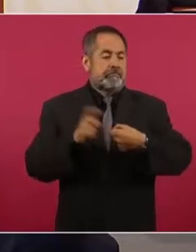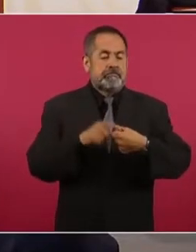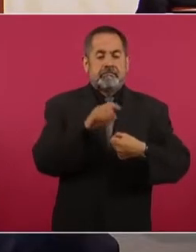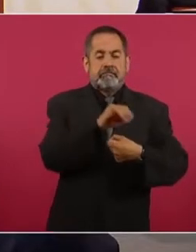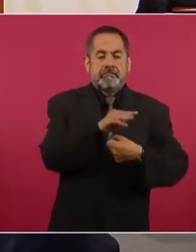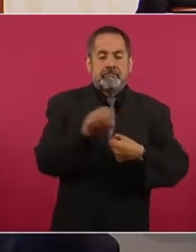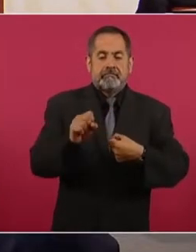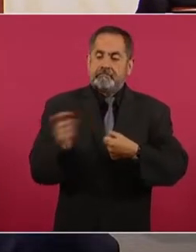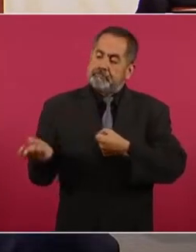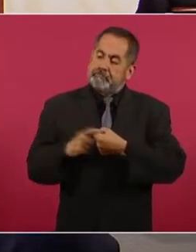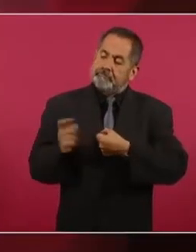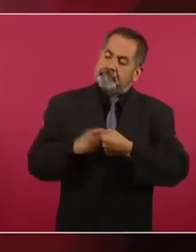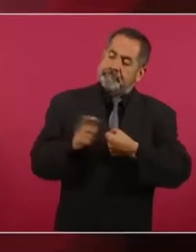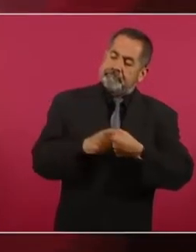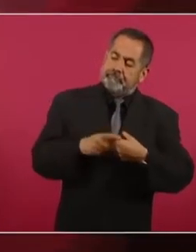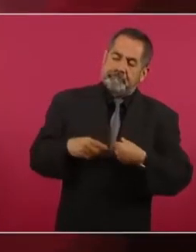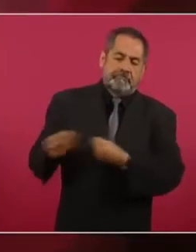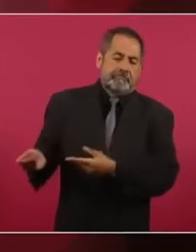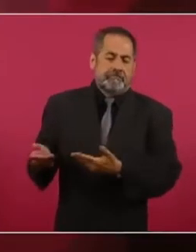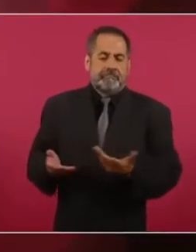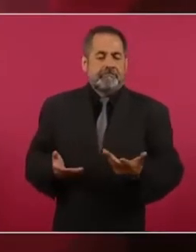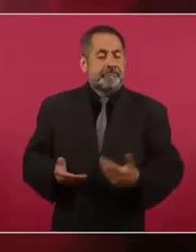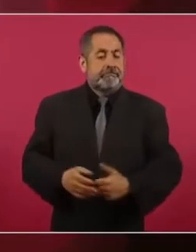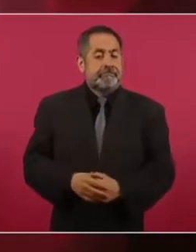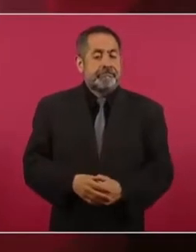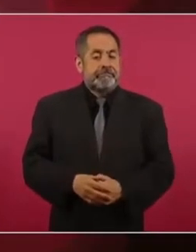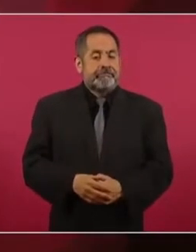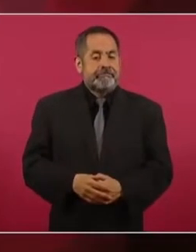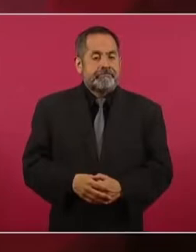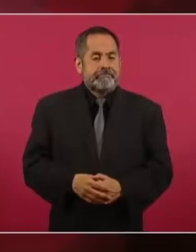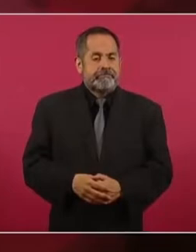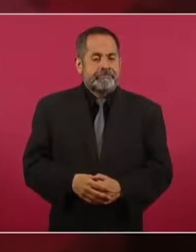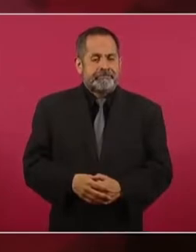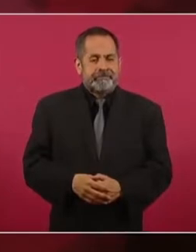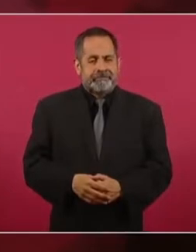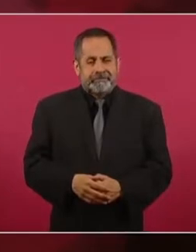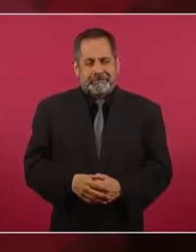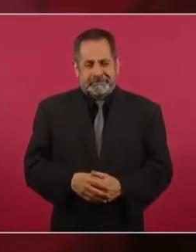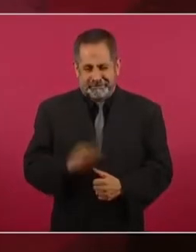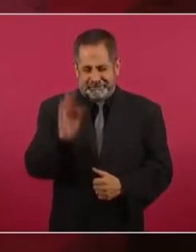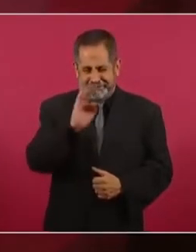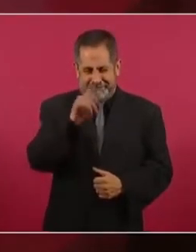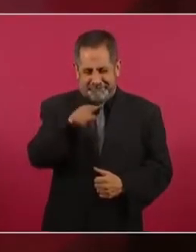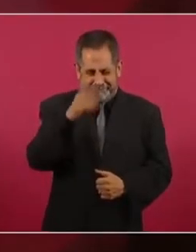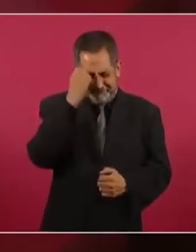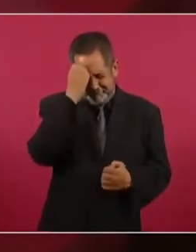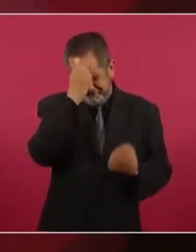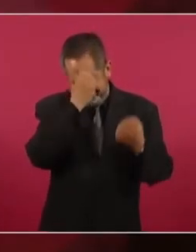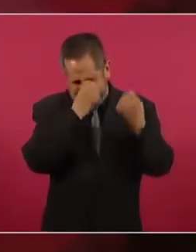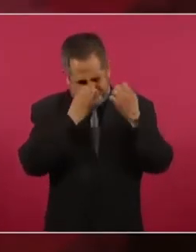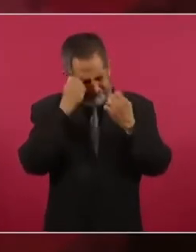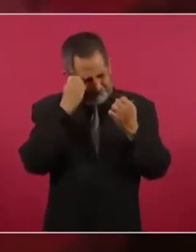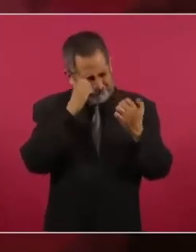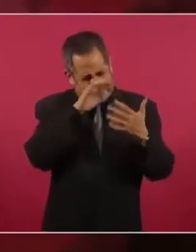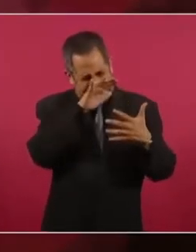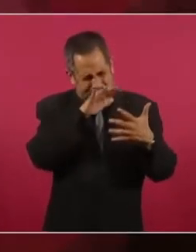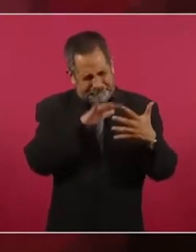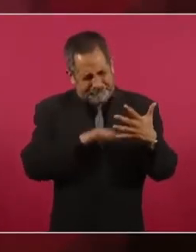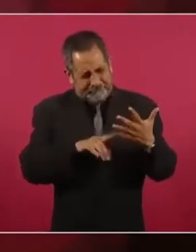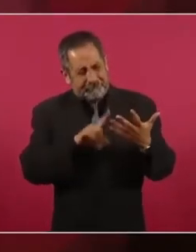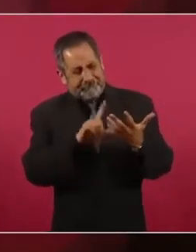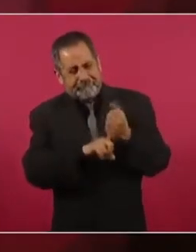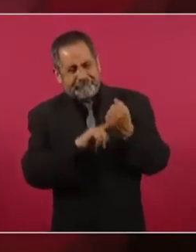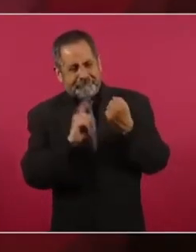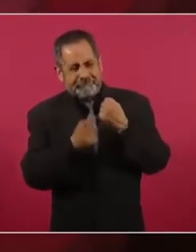O sea, si se hace un análisis de contenido sobre el pensamiento